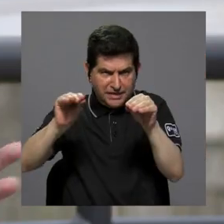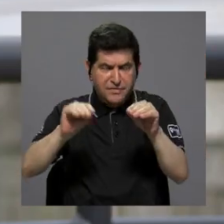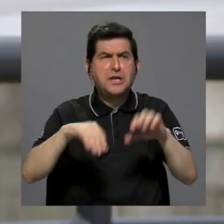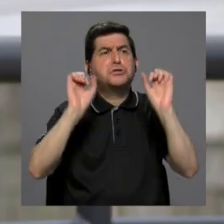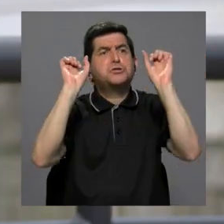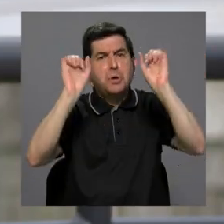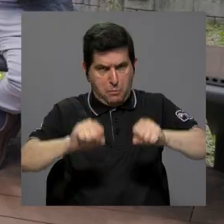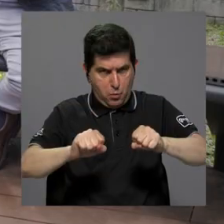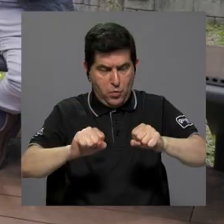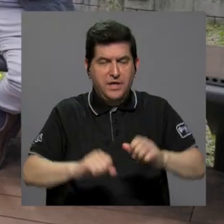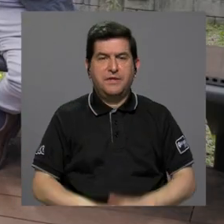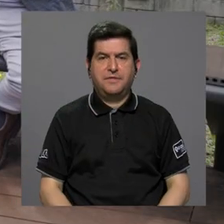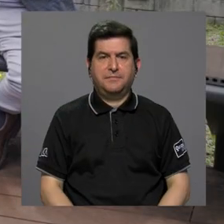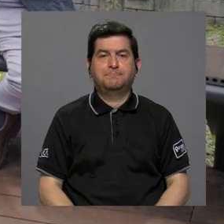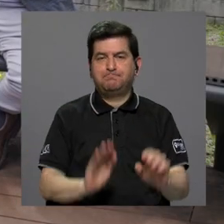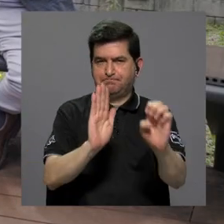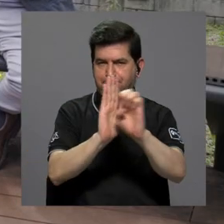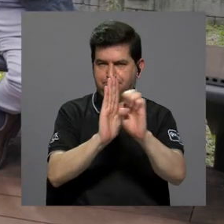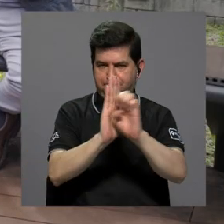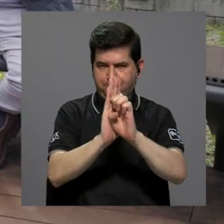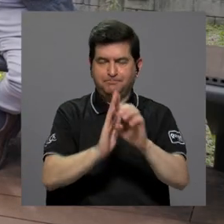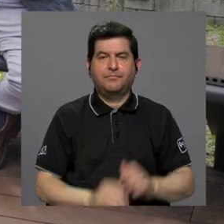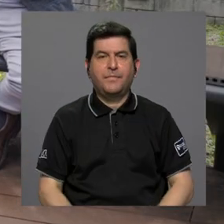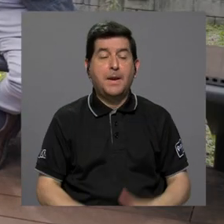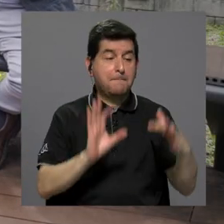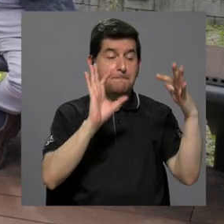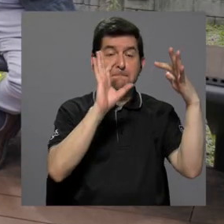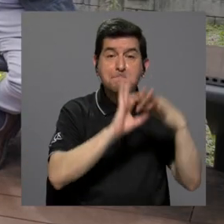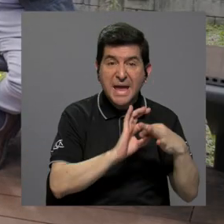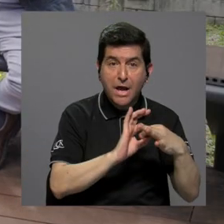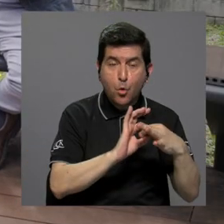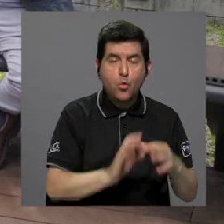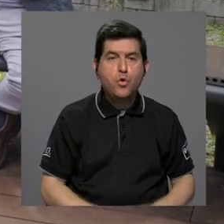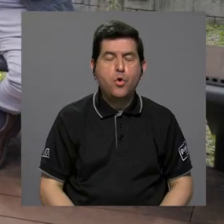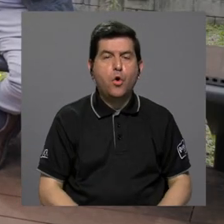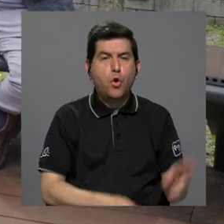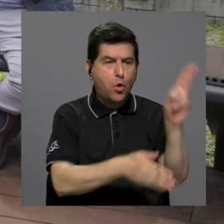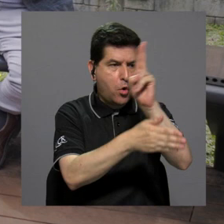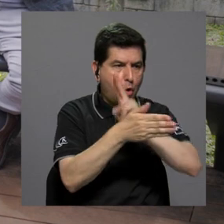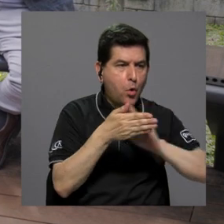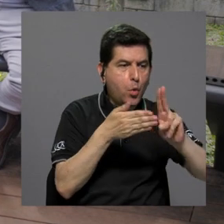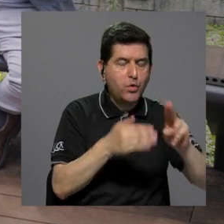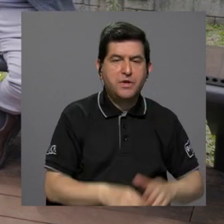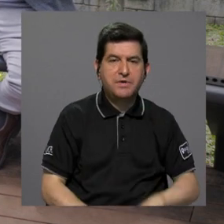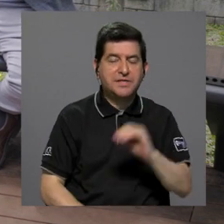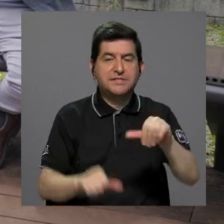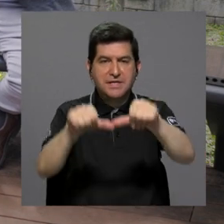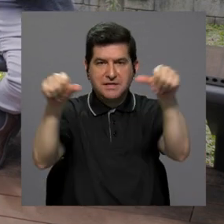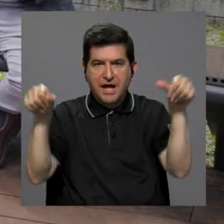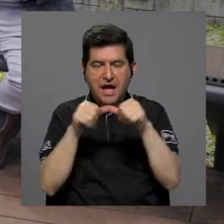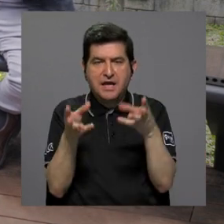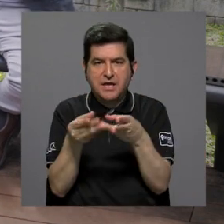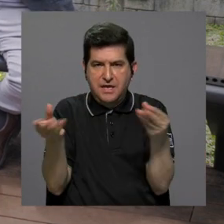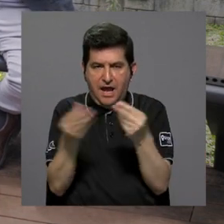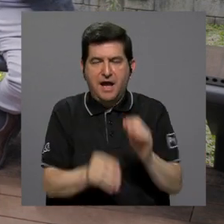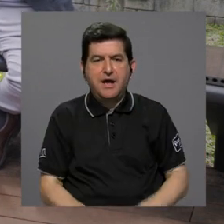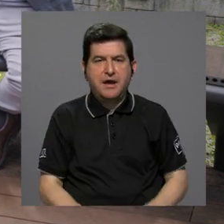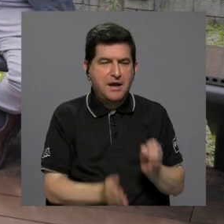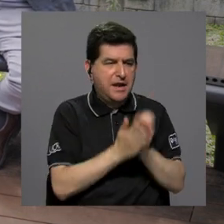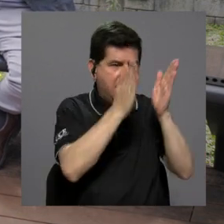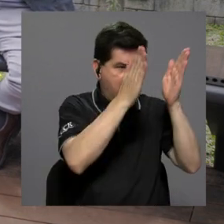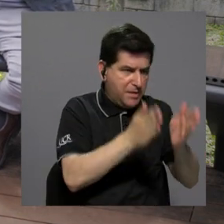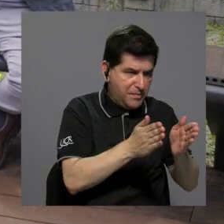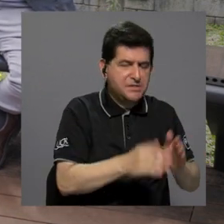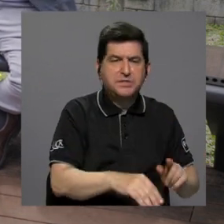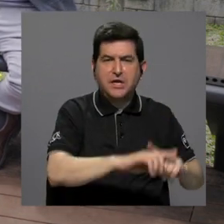transferencia puede ser, por ejemplo, vínculos entre la universidad y el sector productivo,